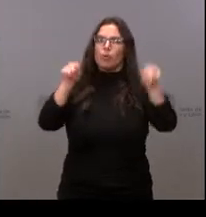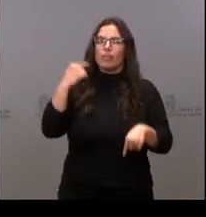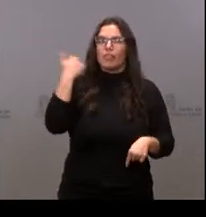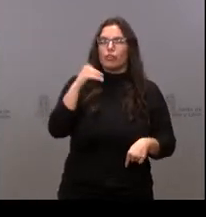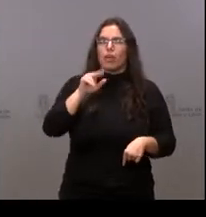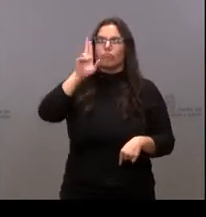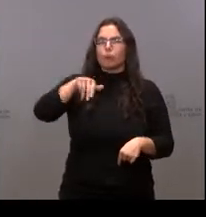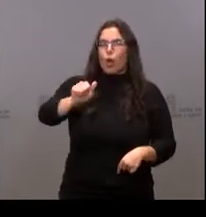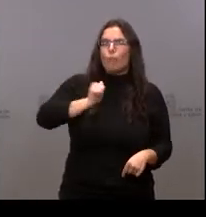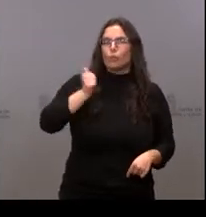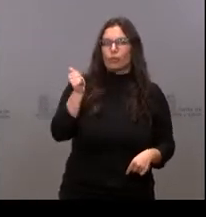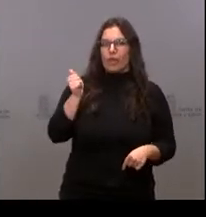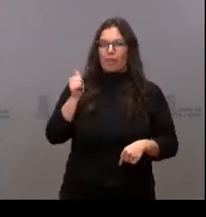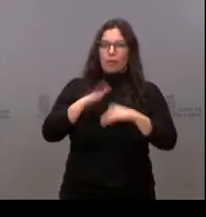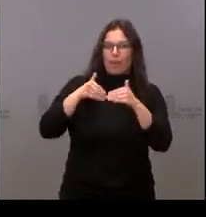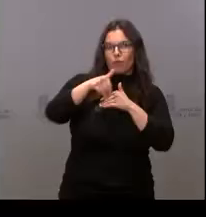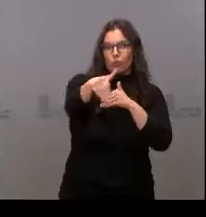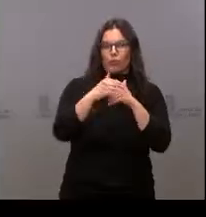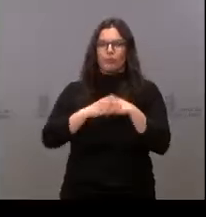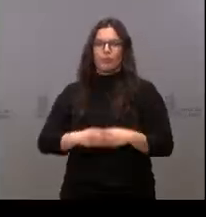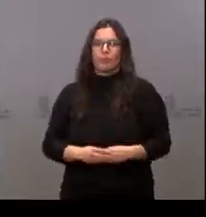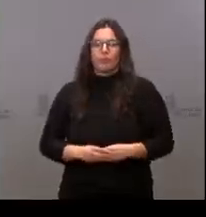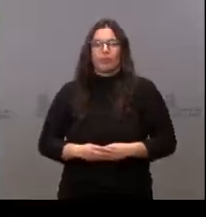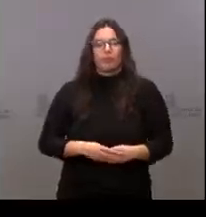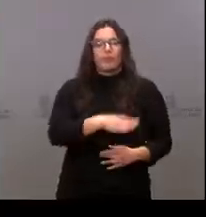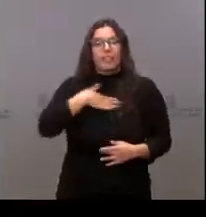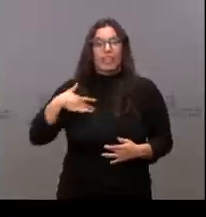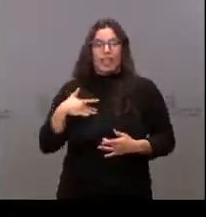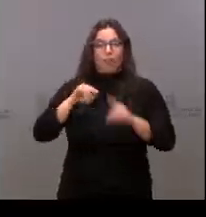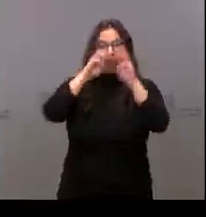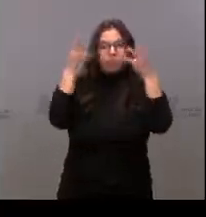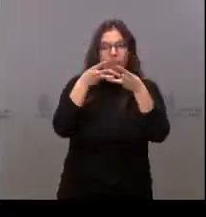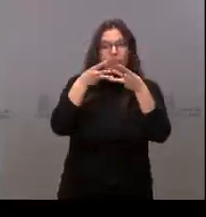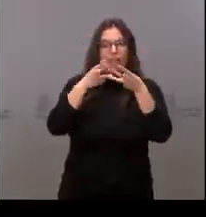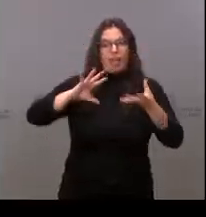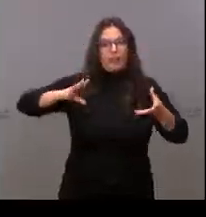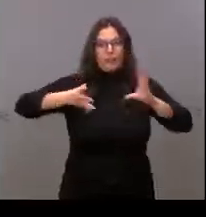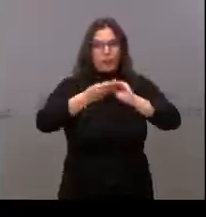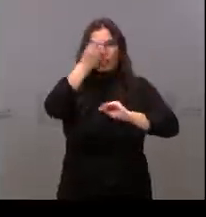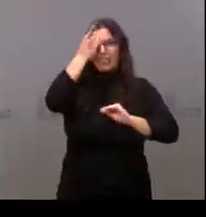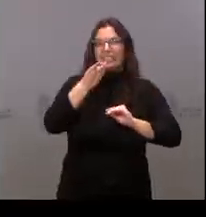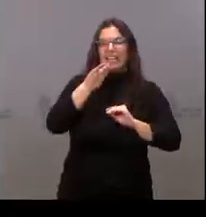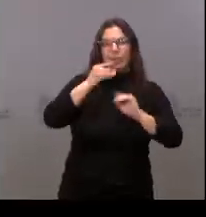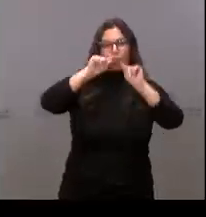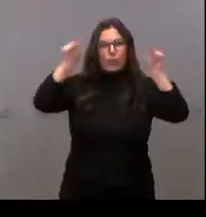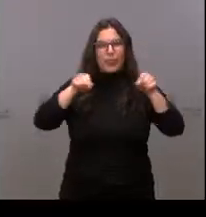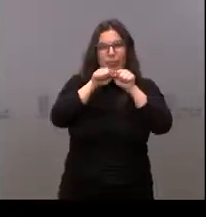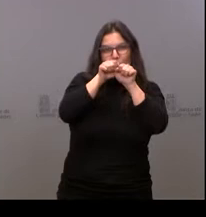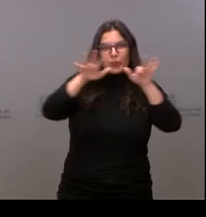oportunidades, una provincia de futuro. Busca la conectividad y transición digital en toda la provincia.